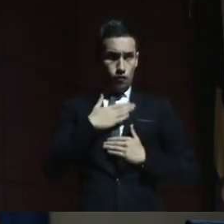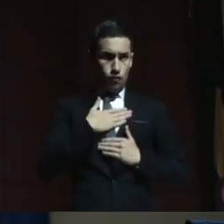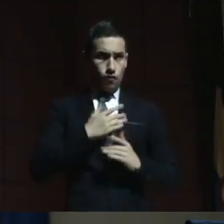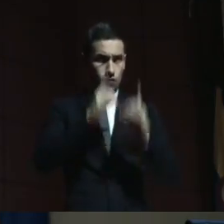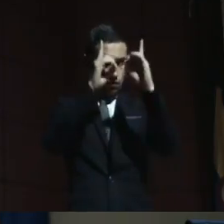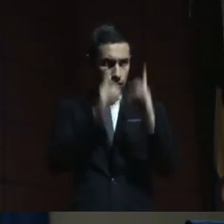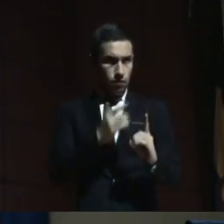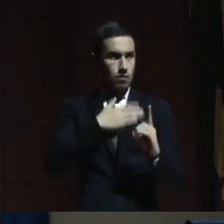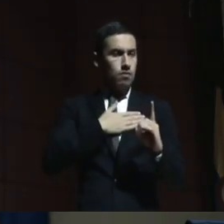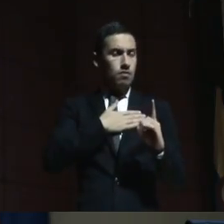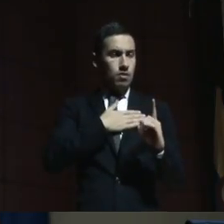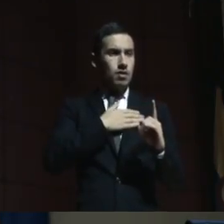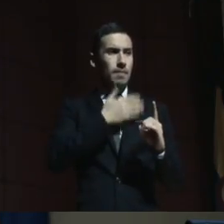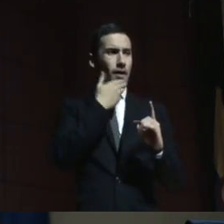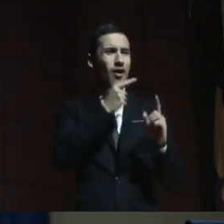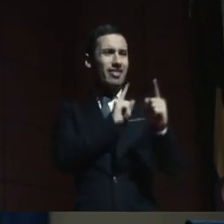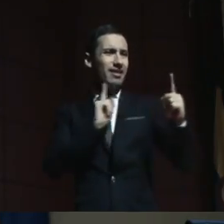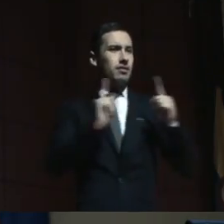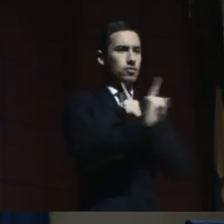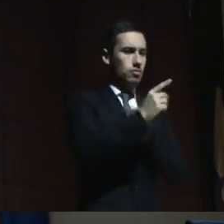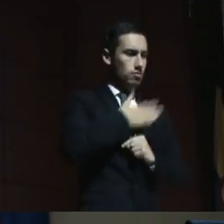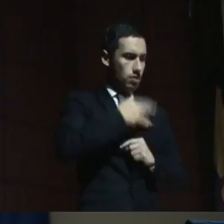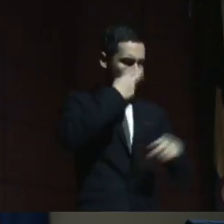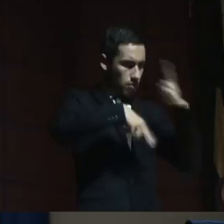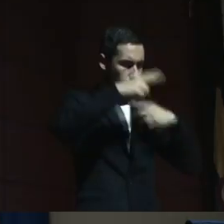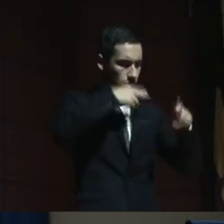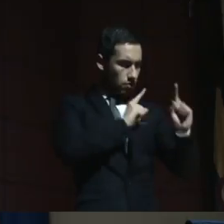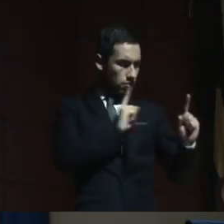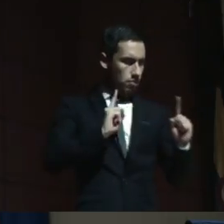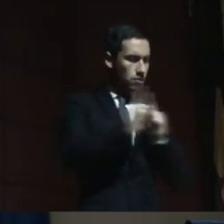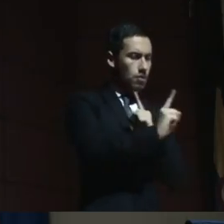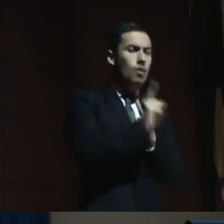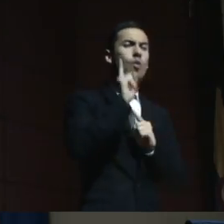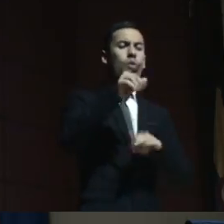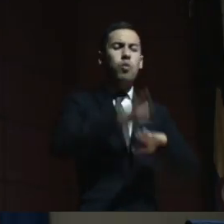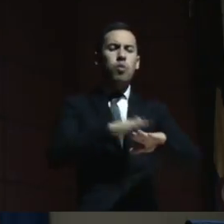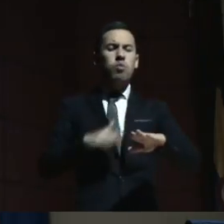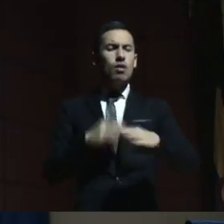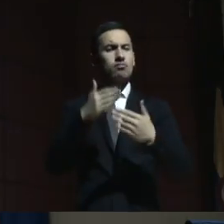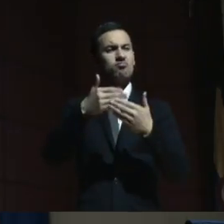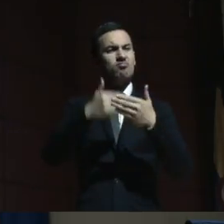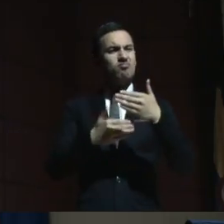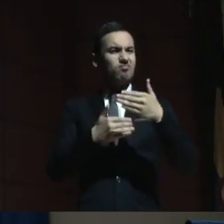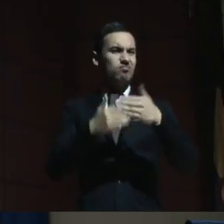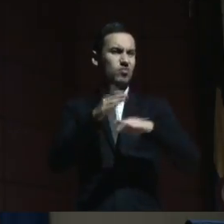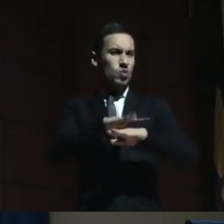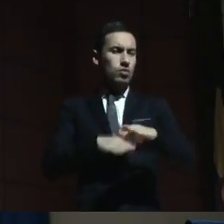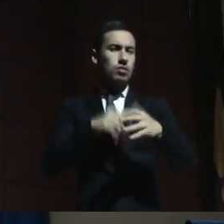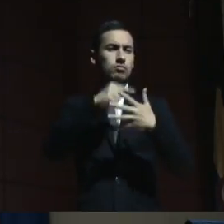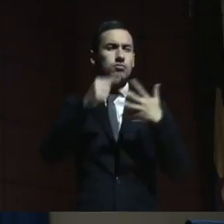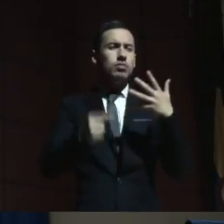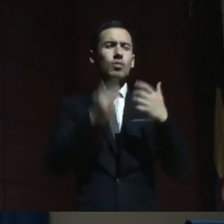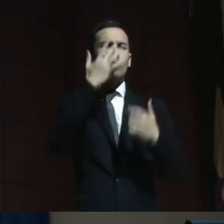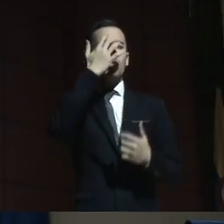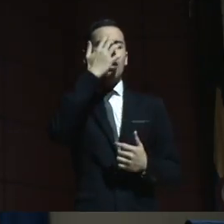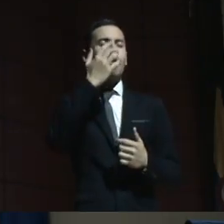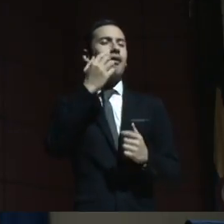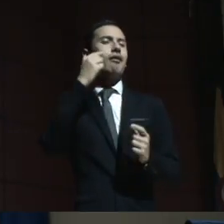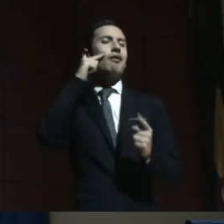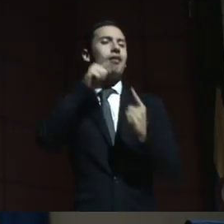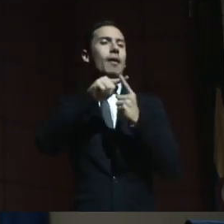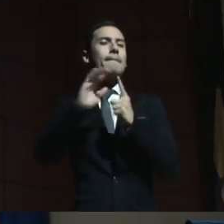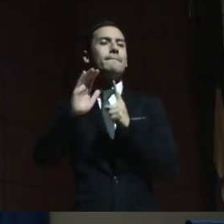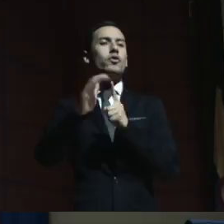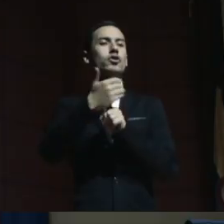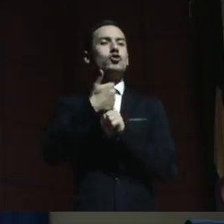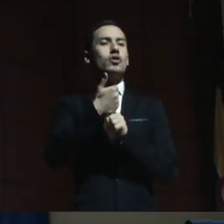optar por un proceso de interdicción para sus hijos es, uno de los principales motivos es la protección del